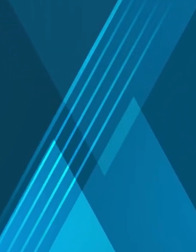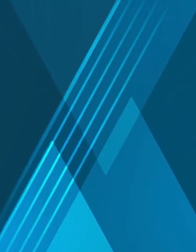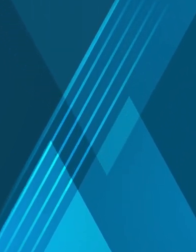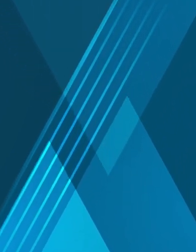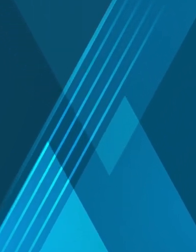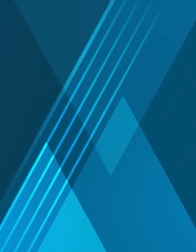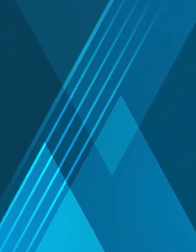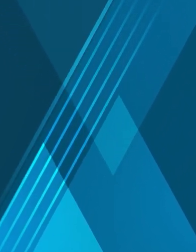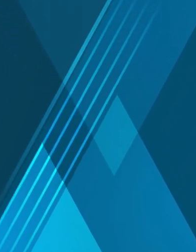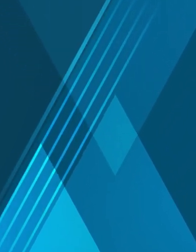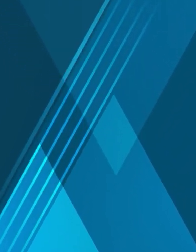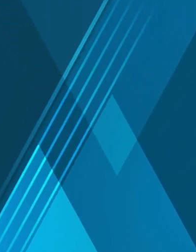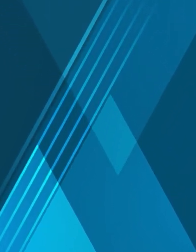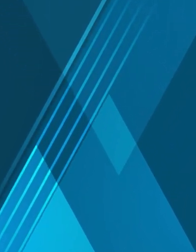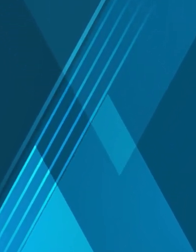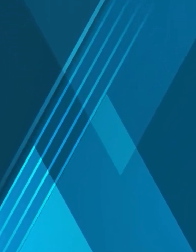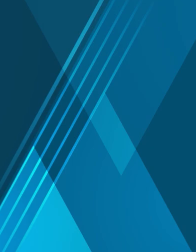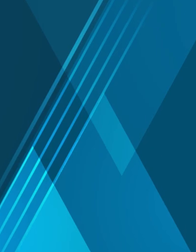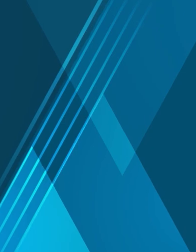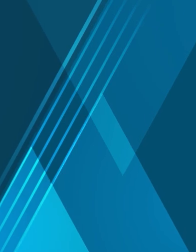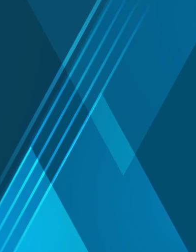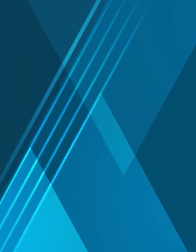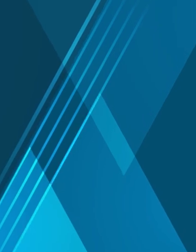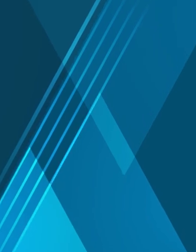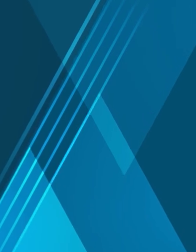¡Gracias! ¡Gracias! ¡Gracias! ¡Gracias! ¡Gracias! ¡Gracias!